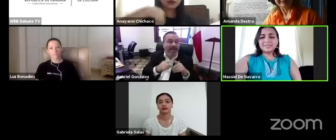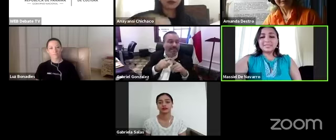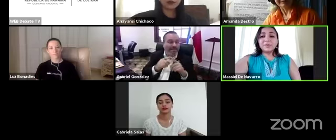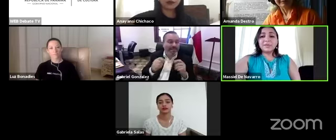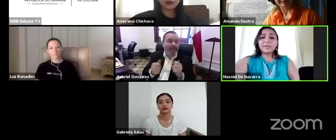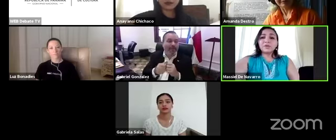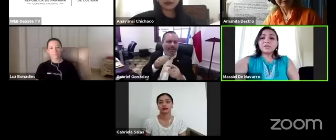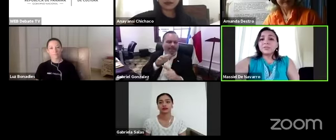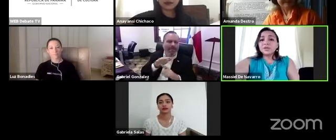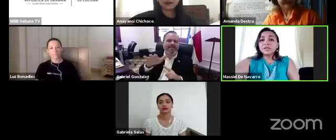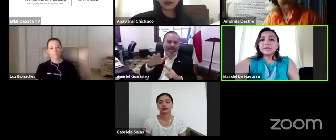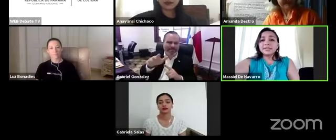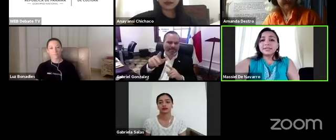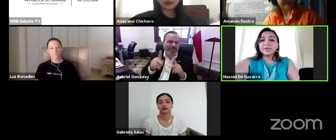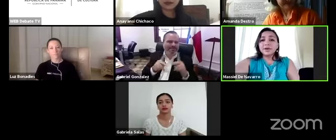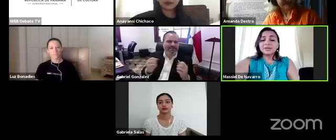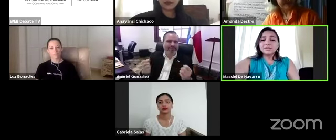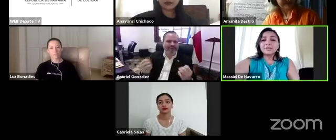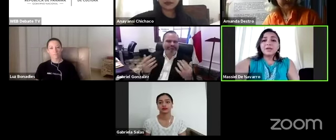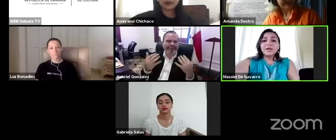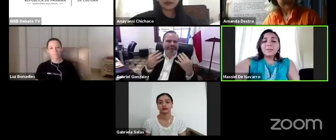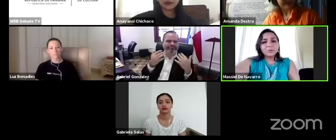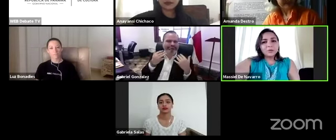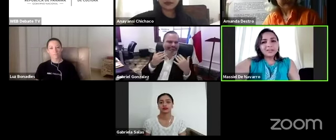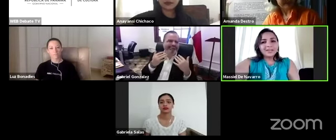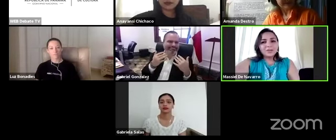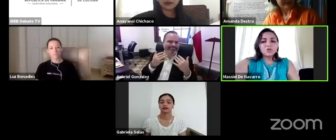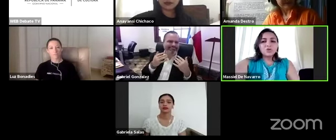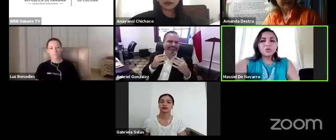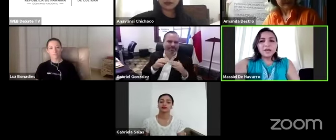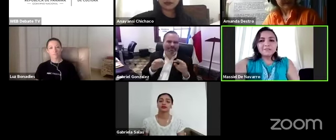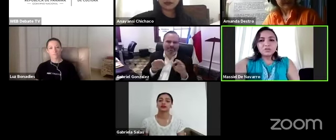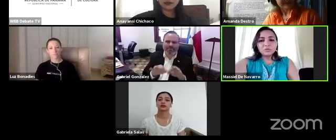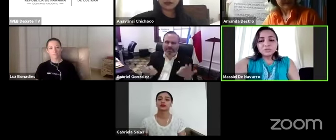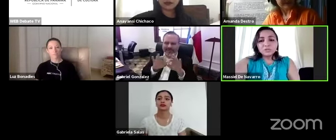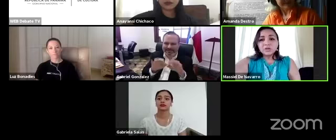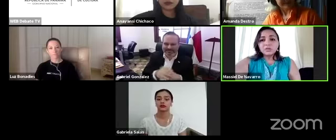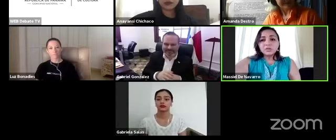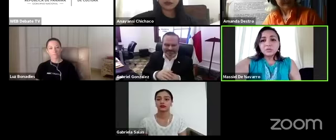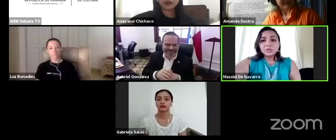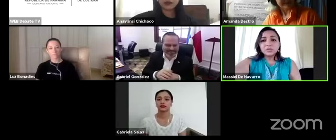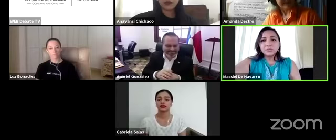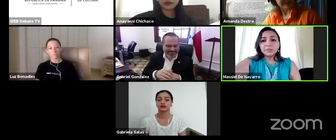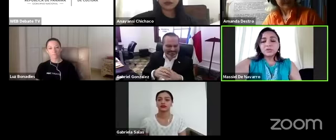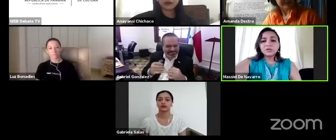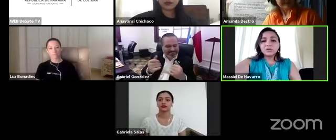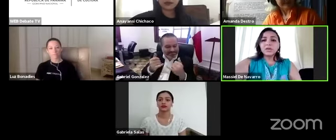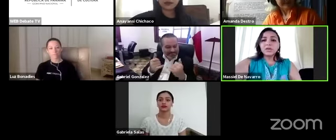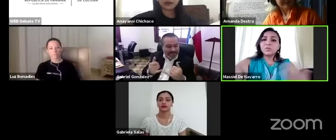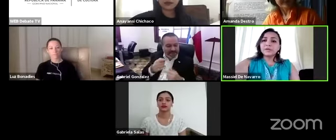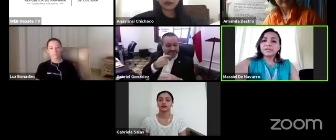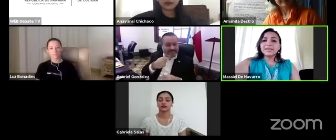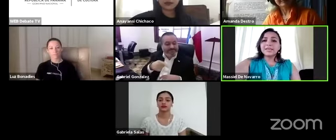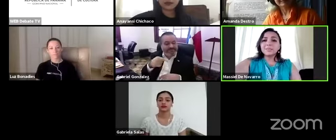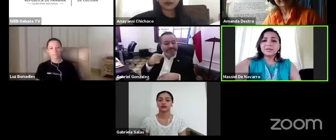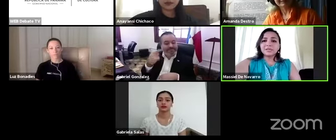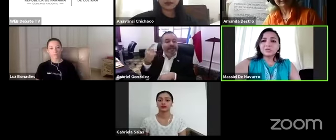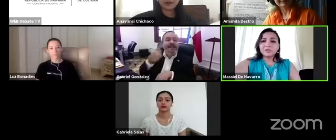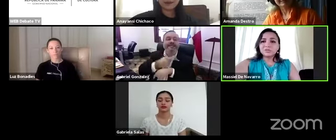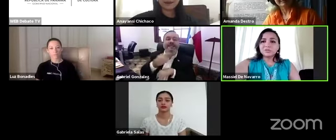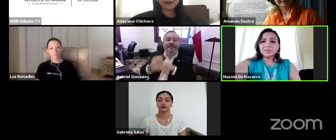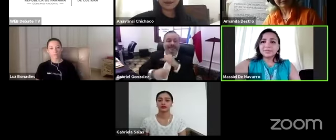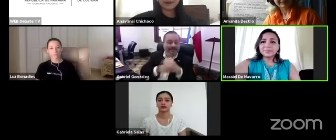y saber de que pues tenemos que seguir trabajando para poder con la información y el conocimiento que tenemos dentro de ellos poder seguir